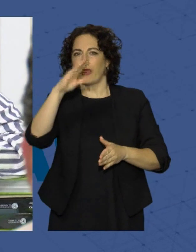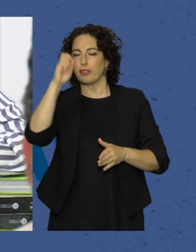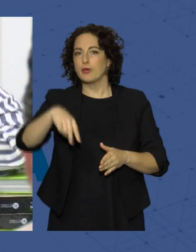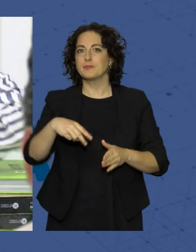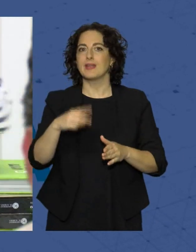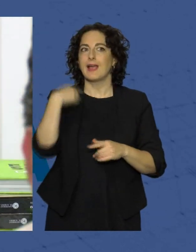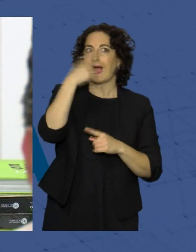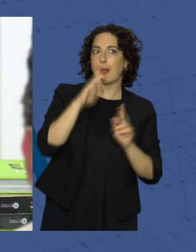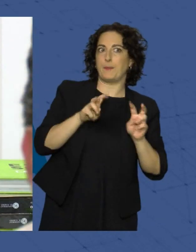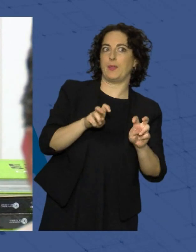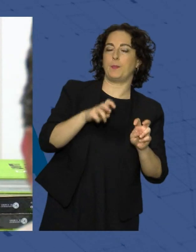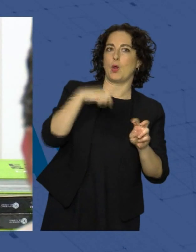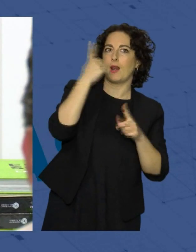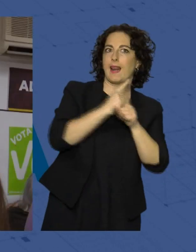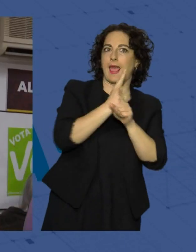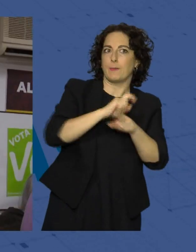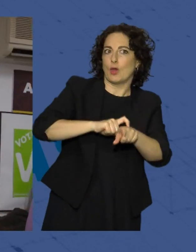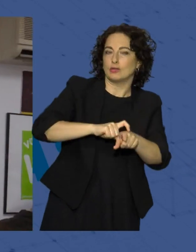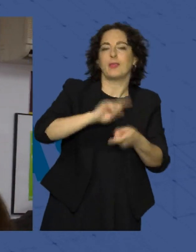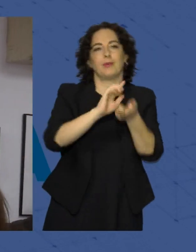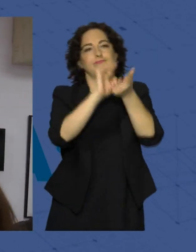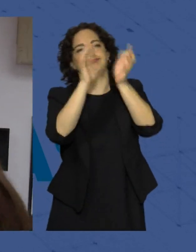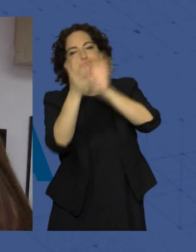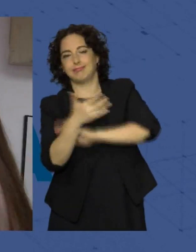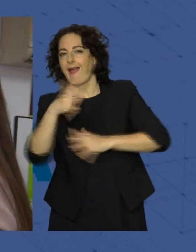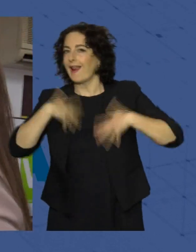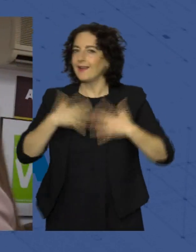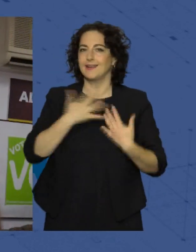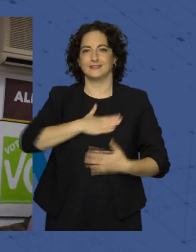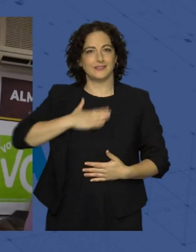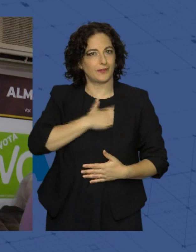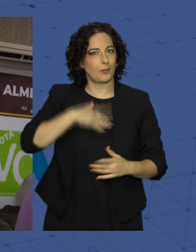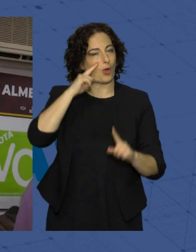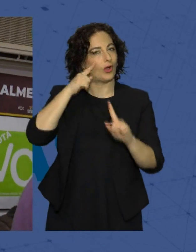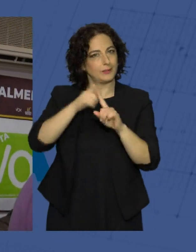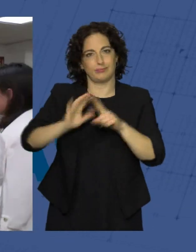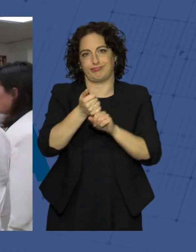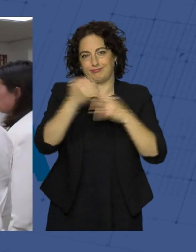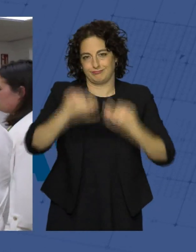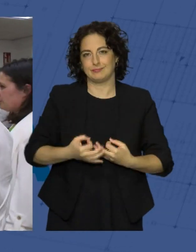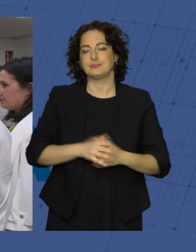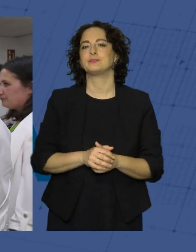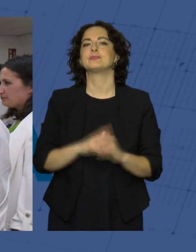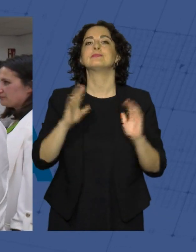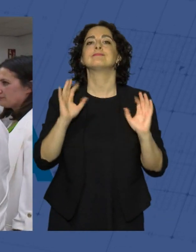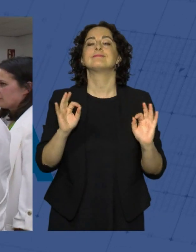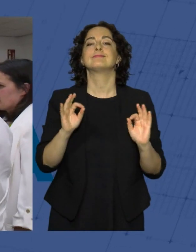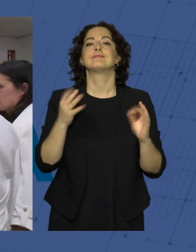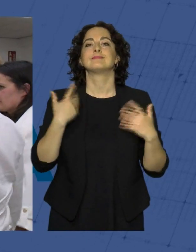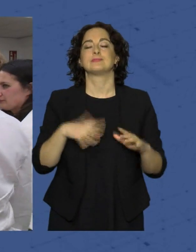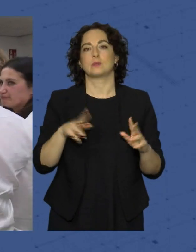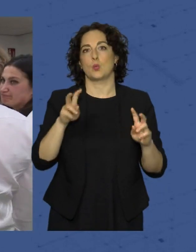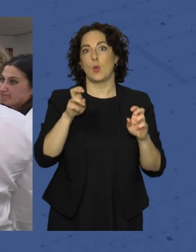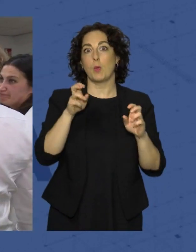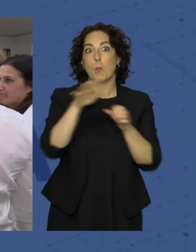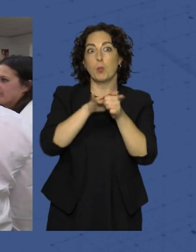inicio de la noche iban dejando paso a la alegría y la satisfacción por el objetivo cumplido. Hemos entrado en nuevos municipios en